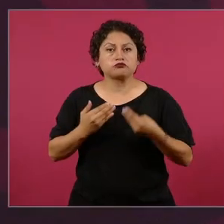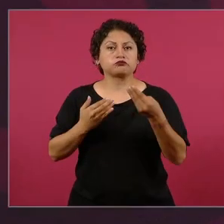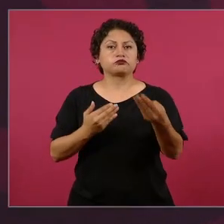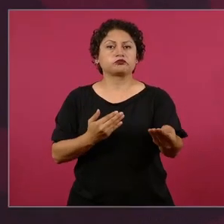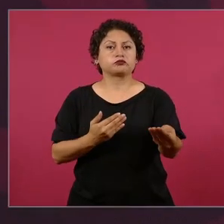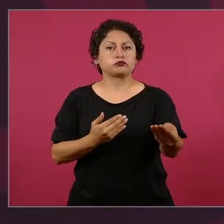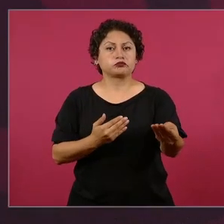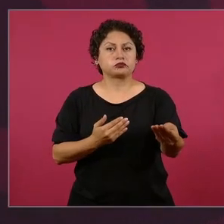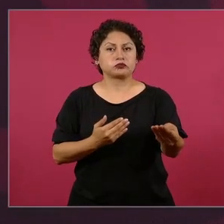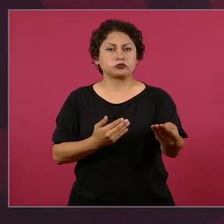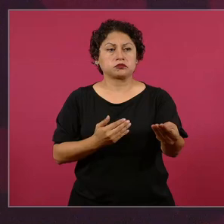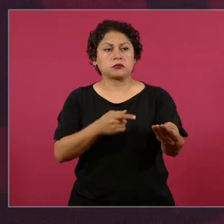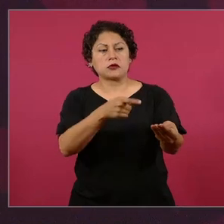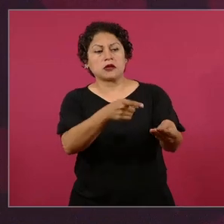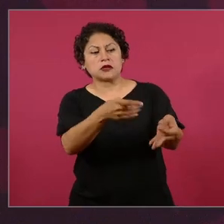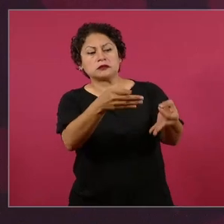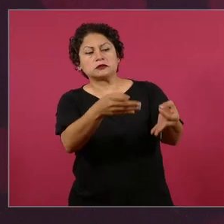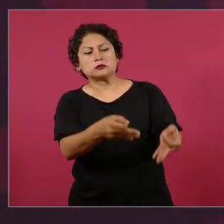decente